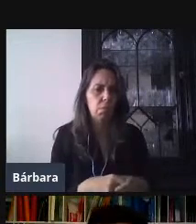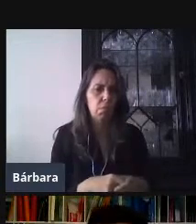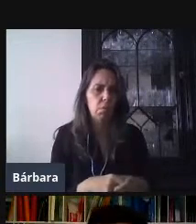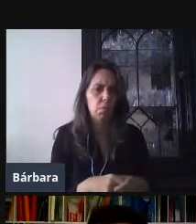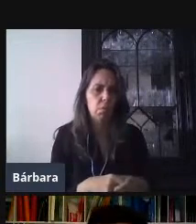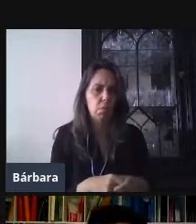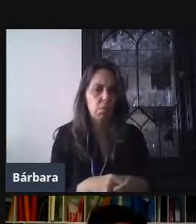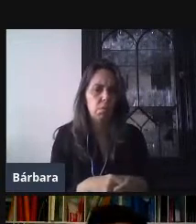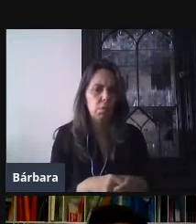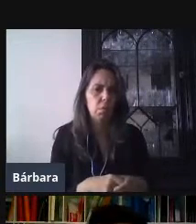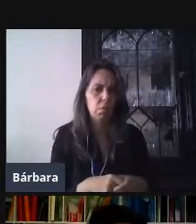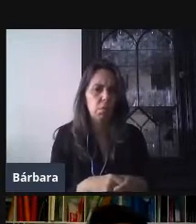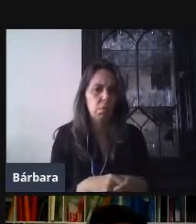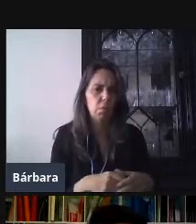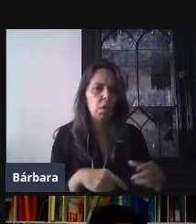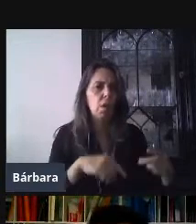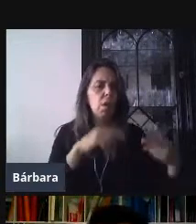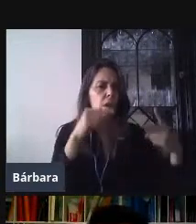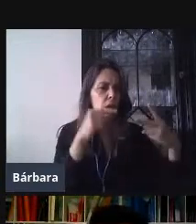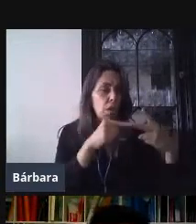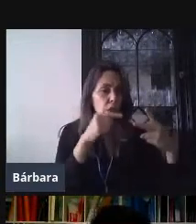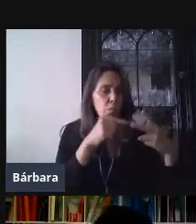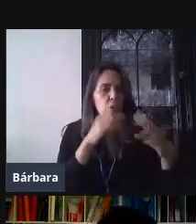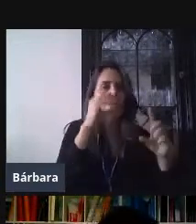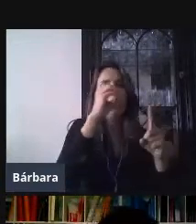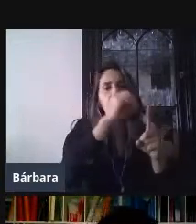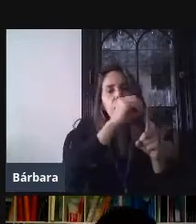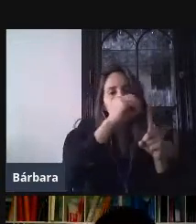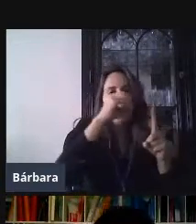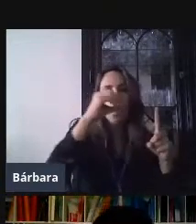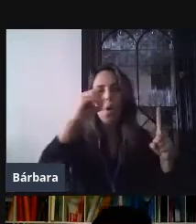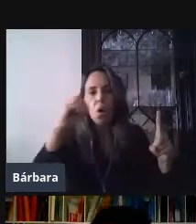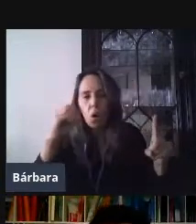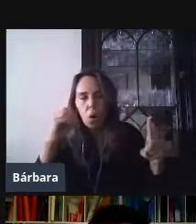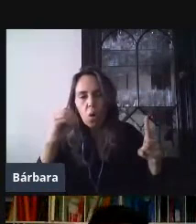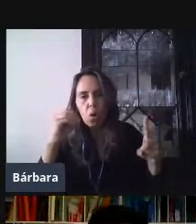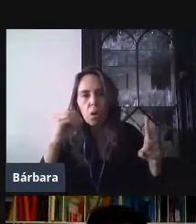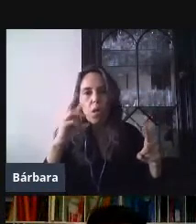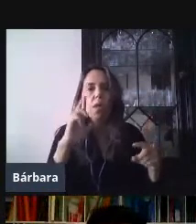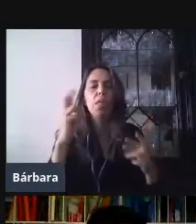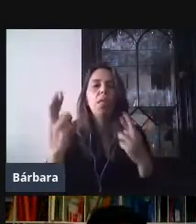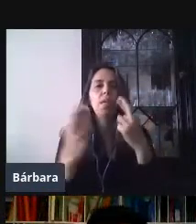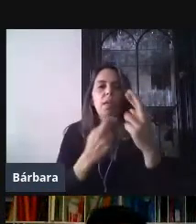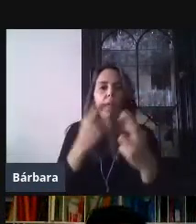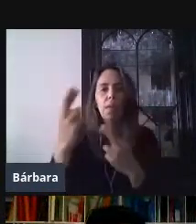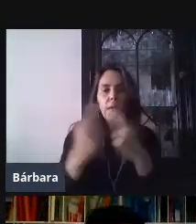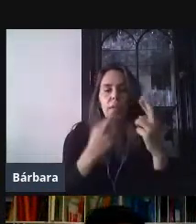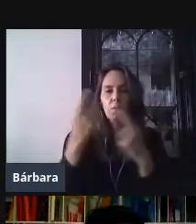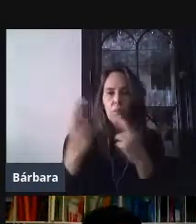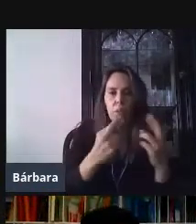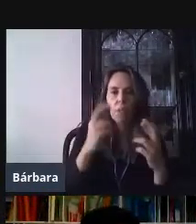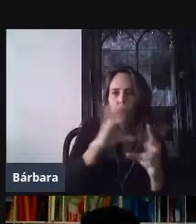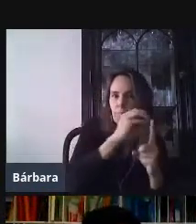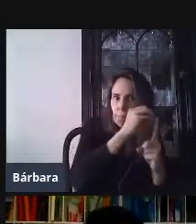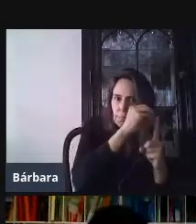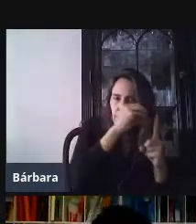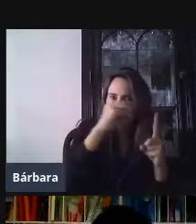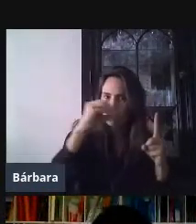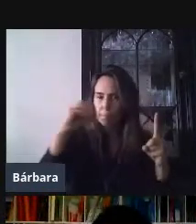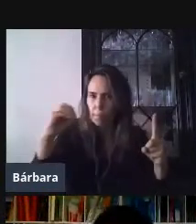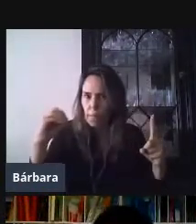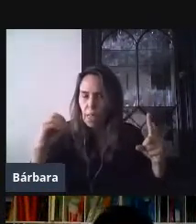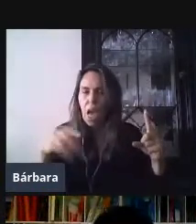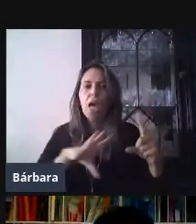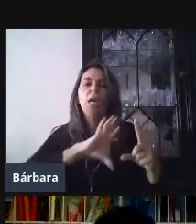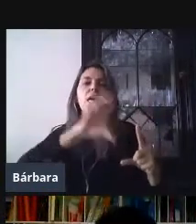sistematización de los resultados. Esto, ¿para qué nos va a servir? Para organizarlos, analizarlos y representarlos de una